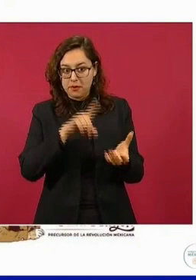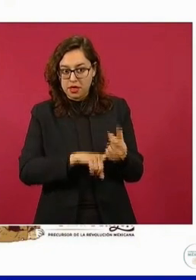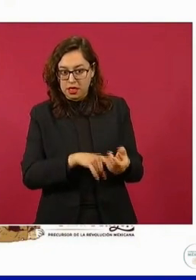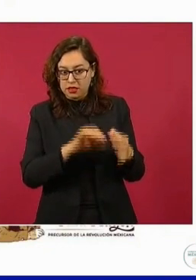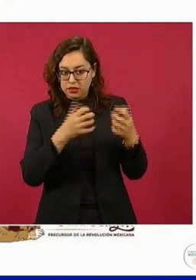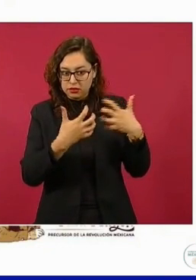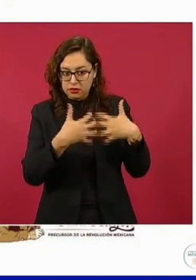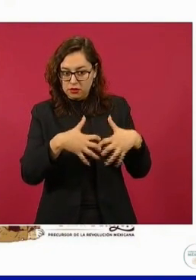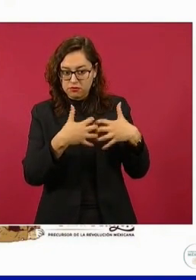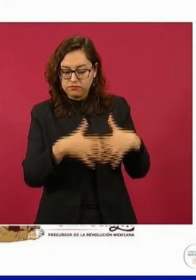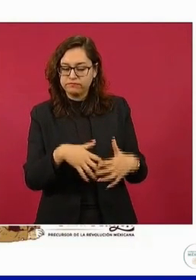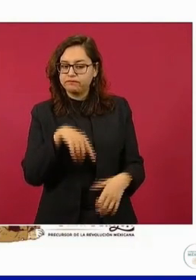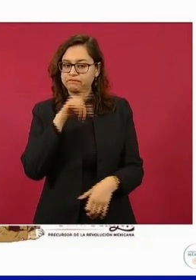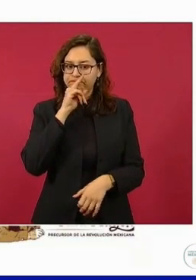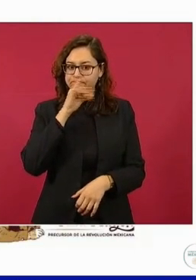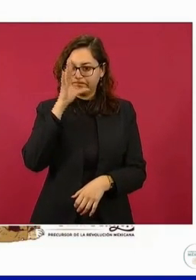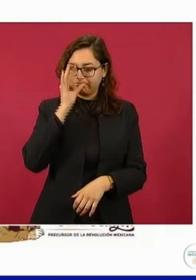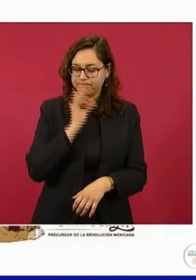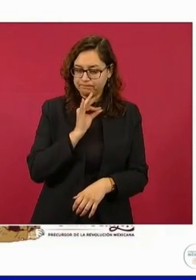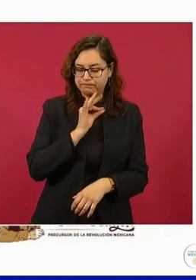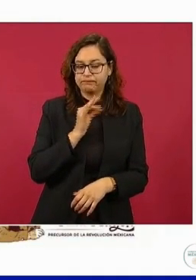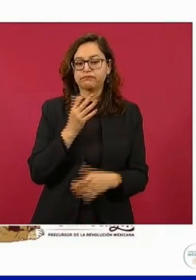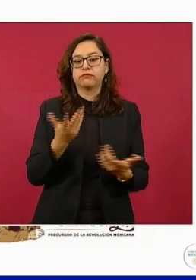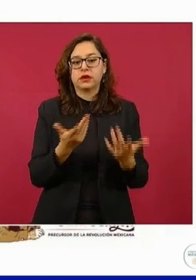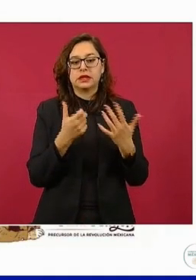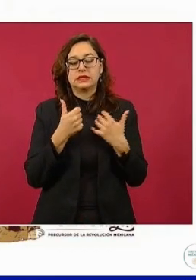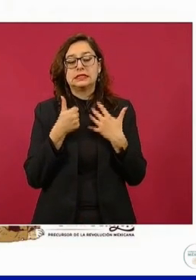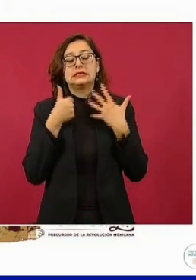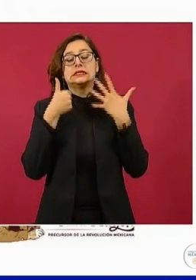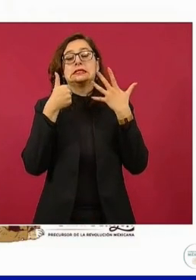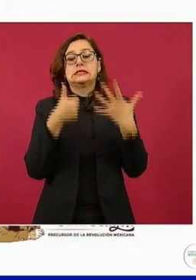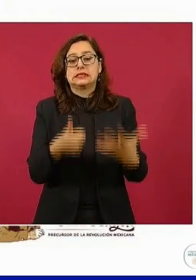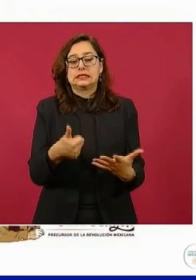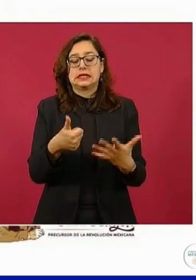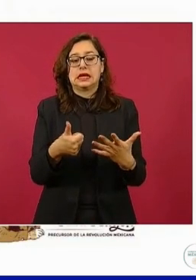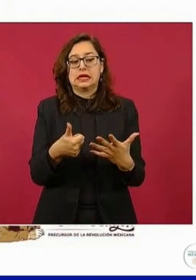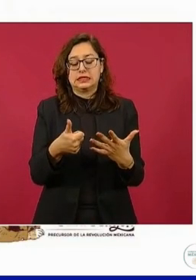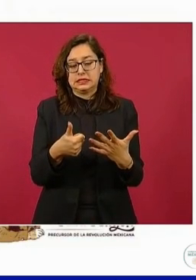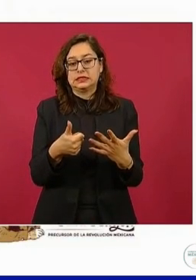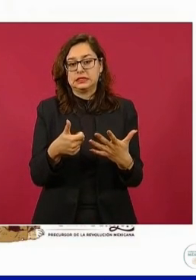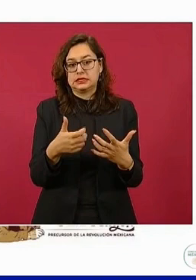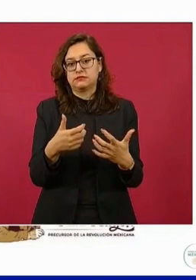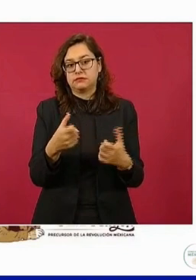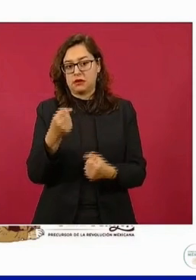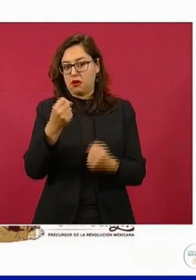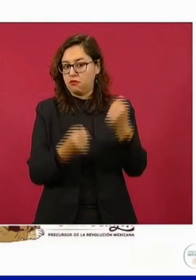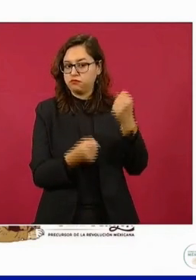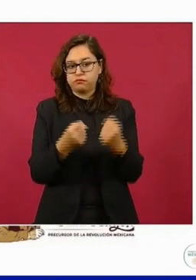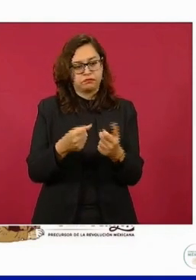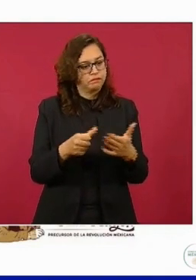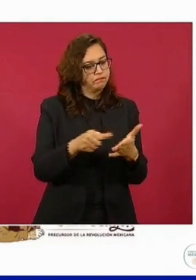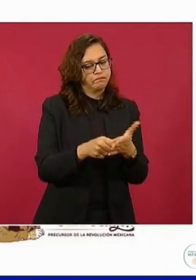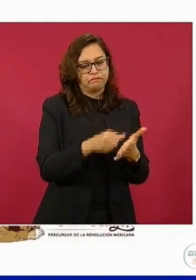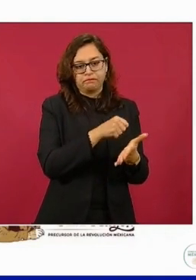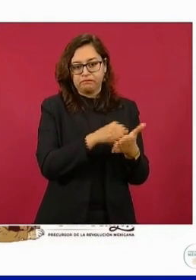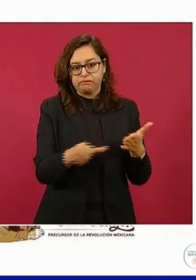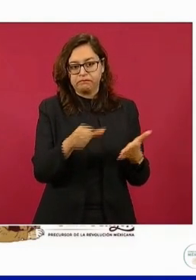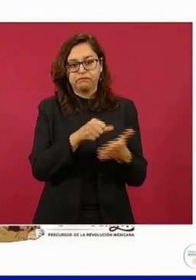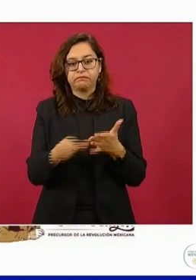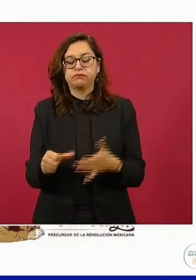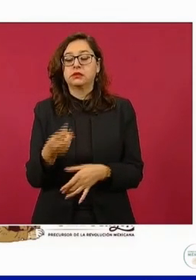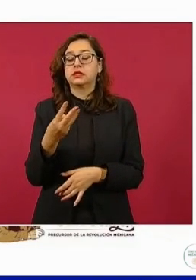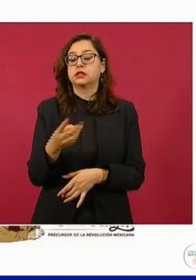los dispensadores, fueron seis casos de unidades inmovilizadas y un 3